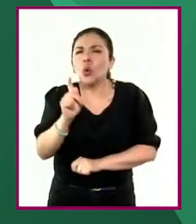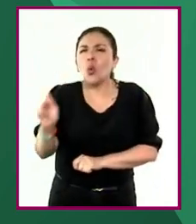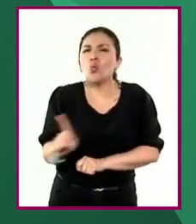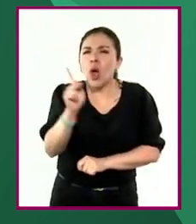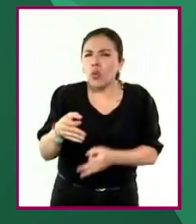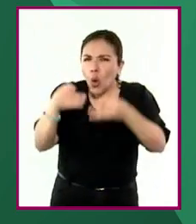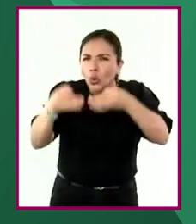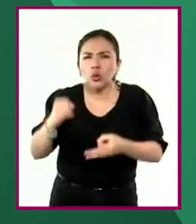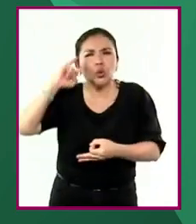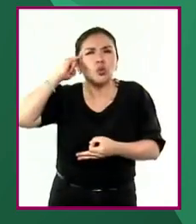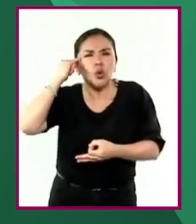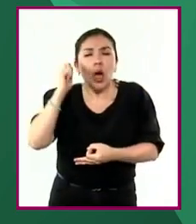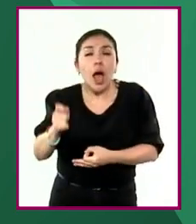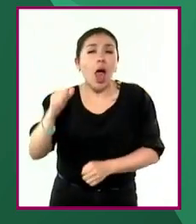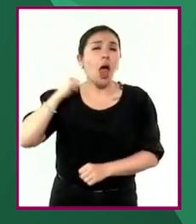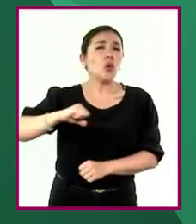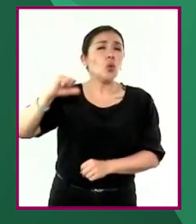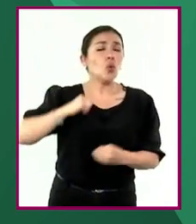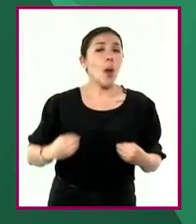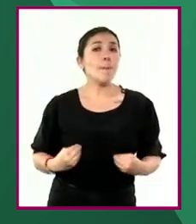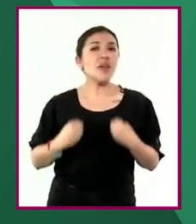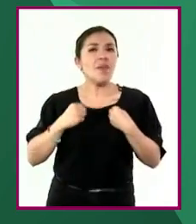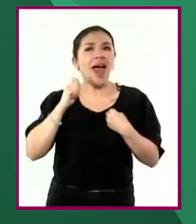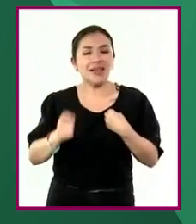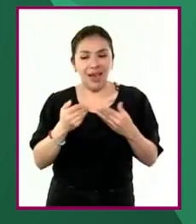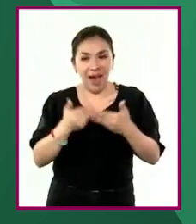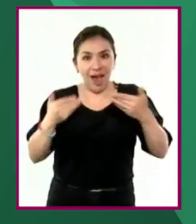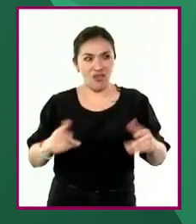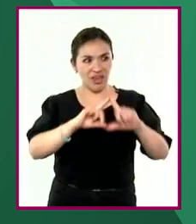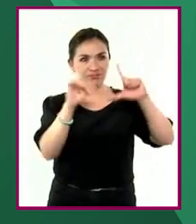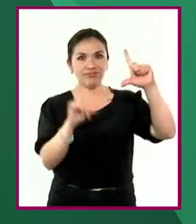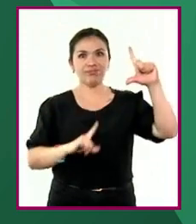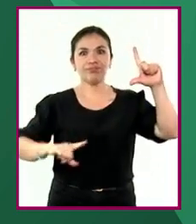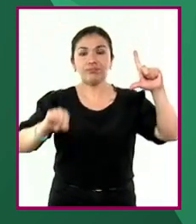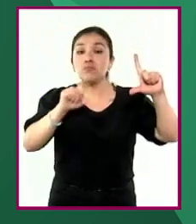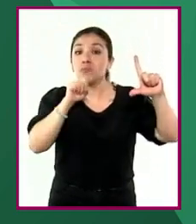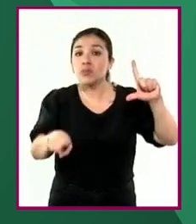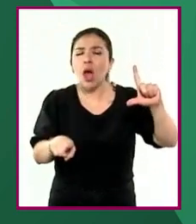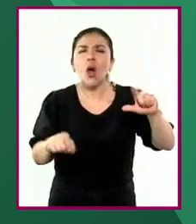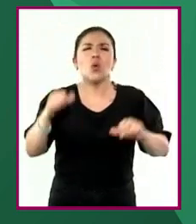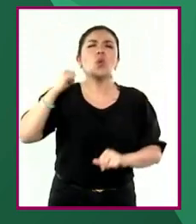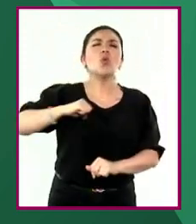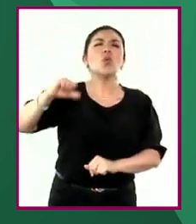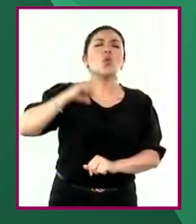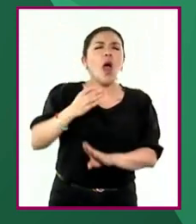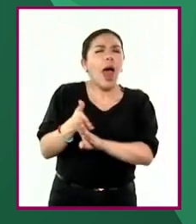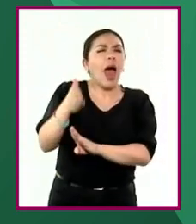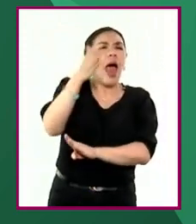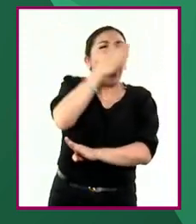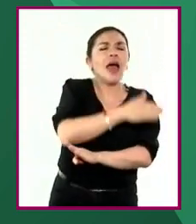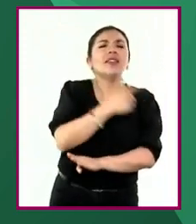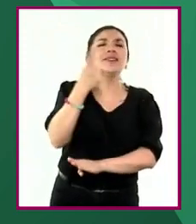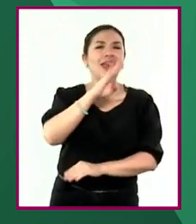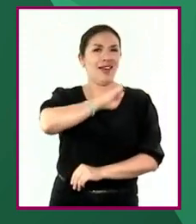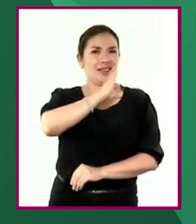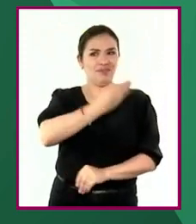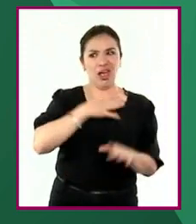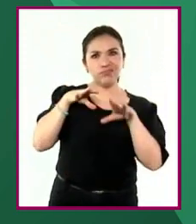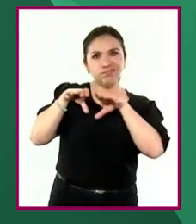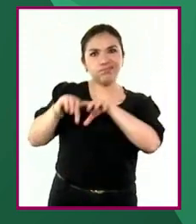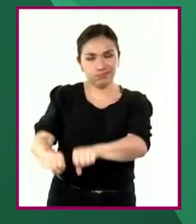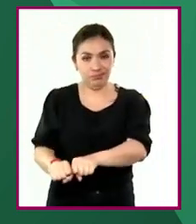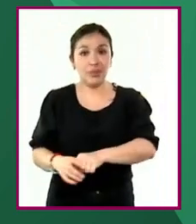originarios, que habitaban lo que hoy es el territorio nacional antes de la invasión y colonización